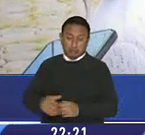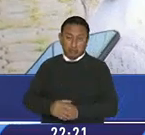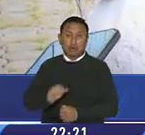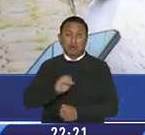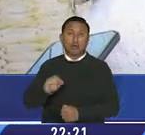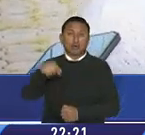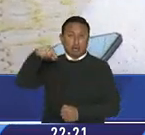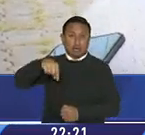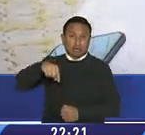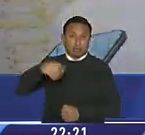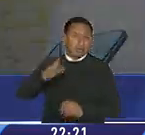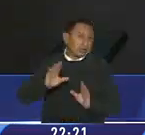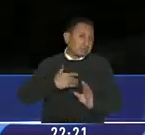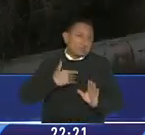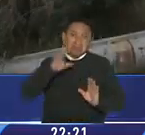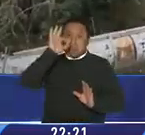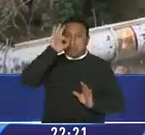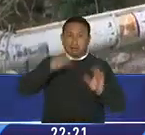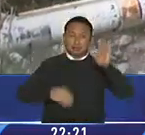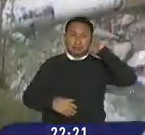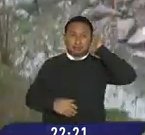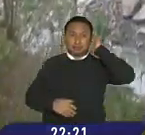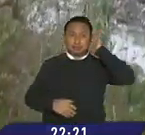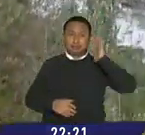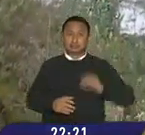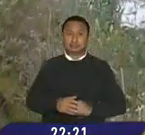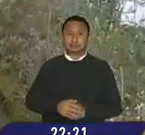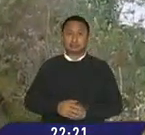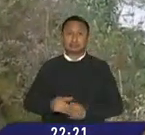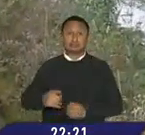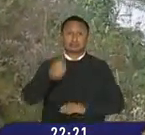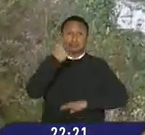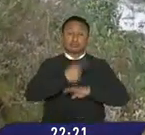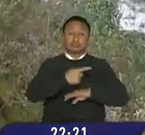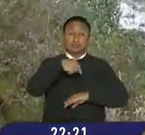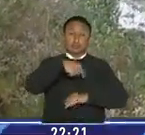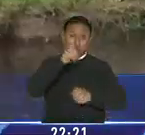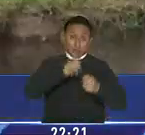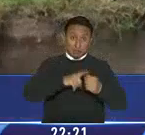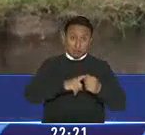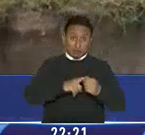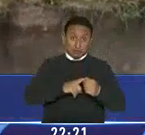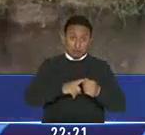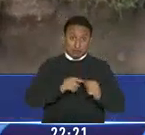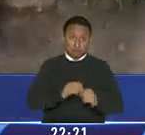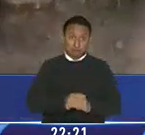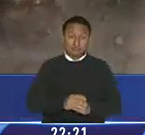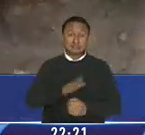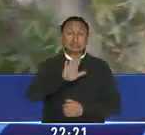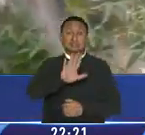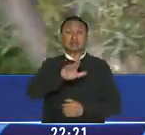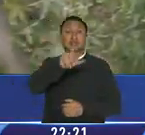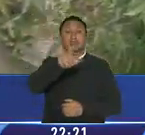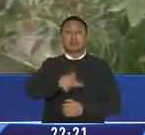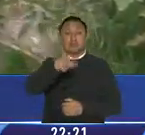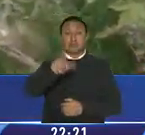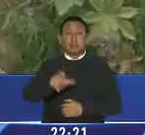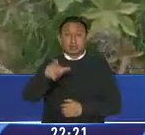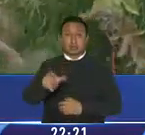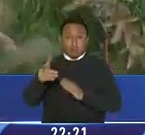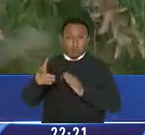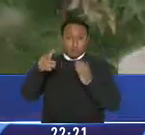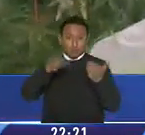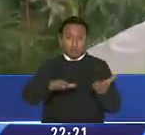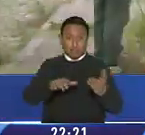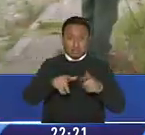o será que no, no, no se sabe con este caso en un solo día en el distrito metropolitano de Quito suman cinco los cuerpos levantados en el